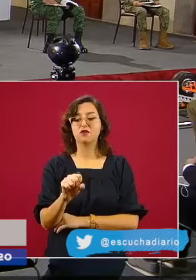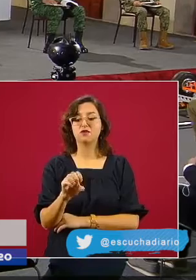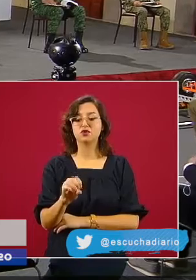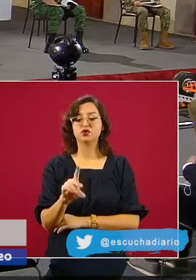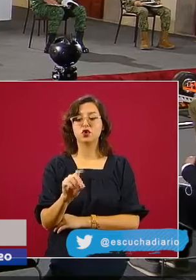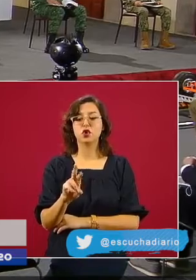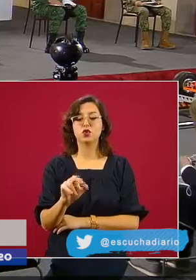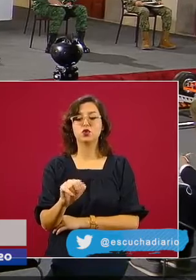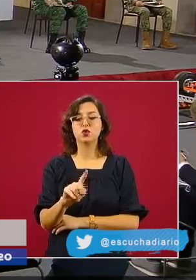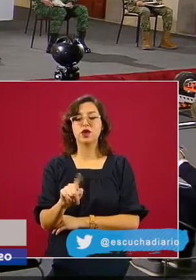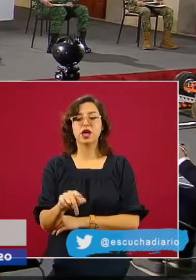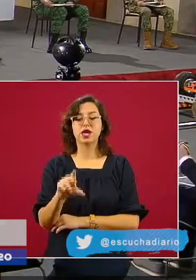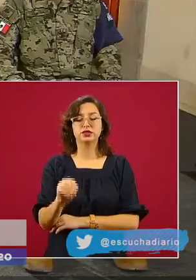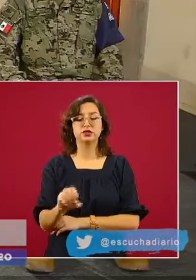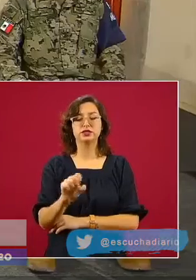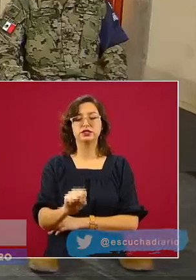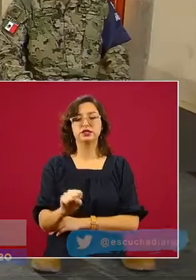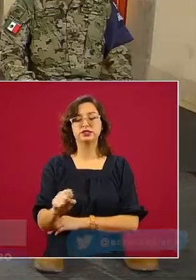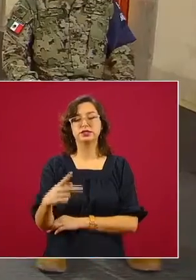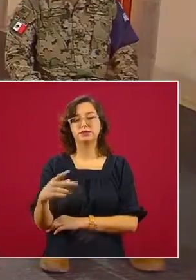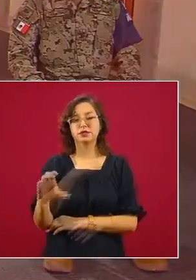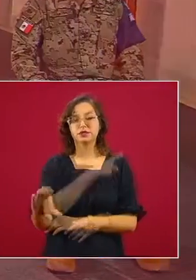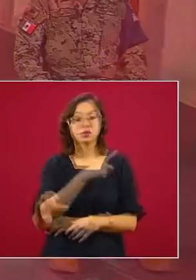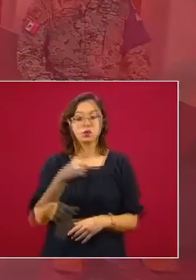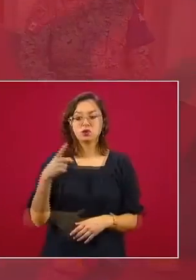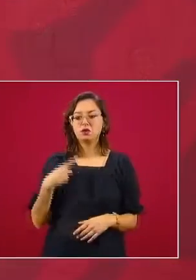mujeres, garantizando la paz y la tranquilidad.